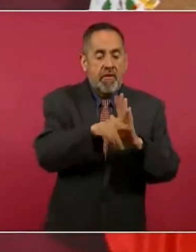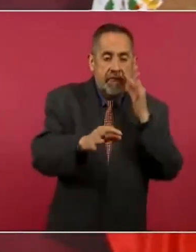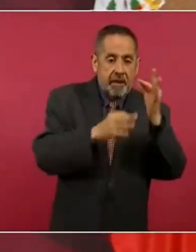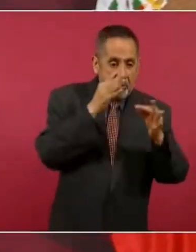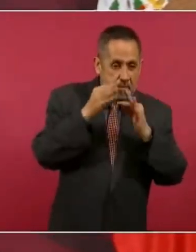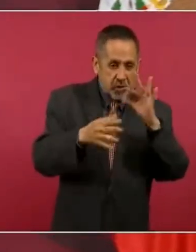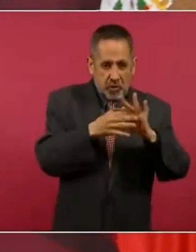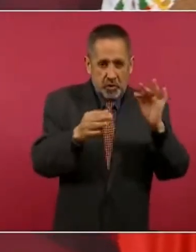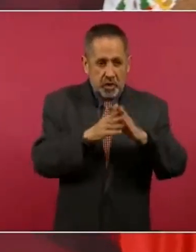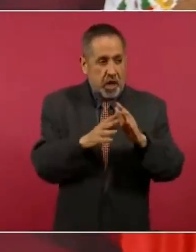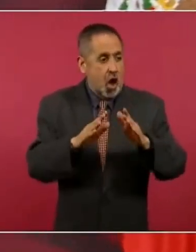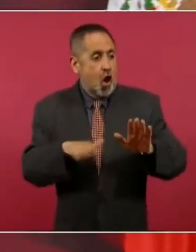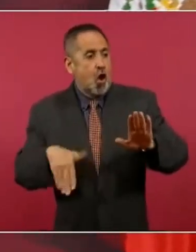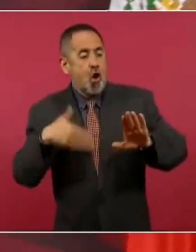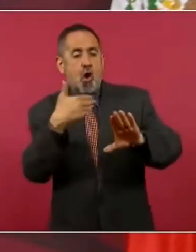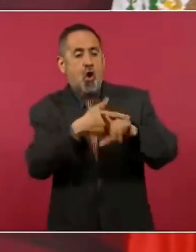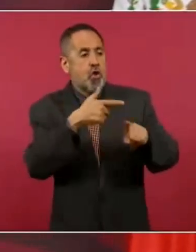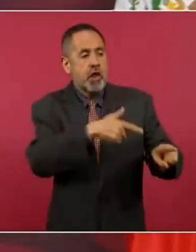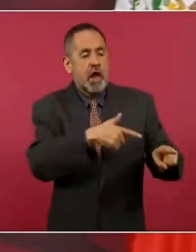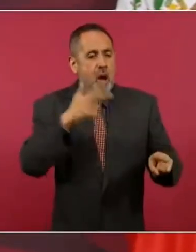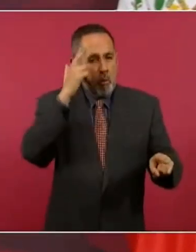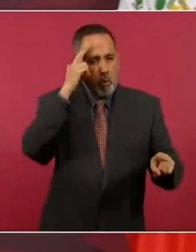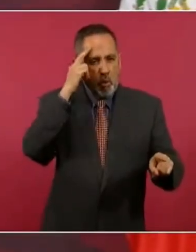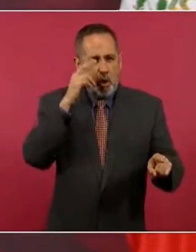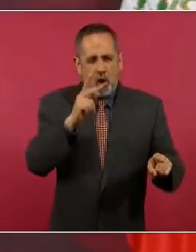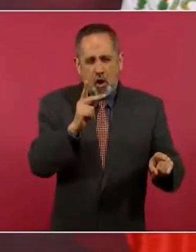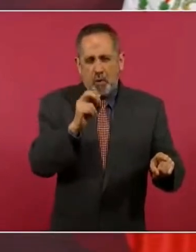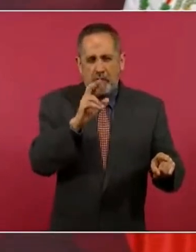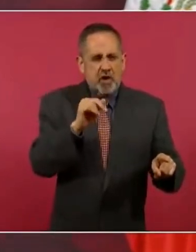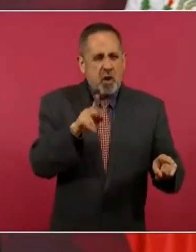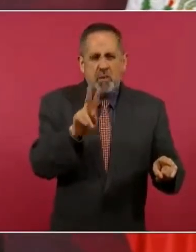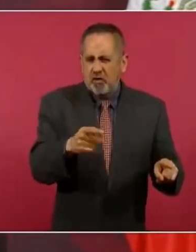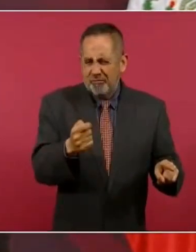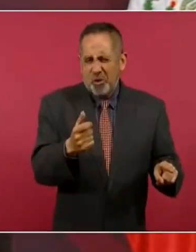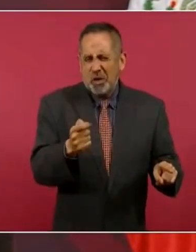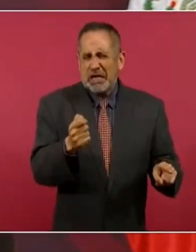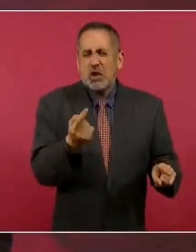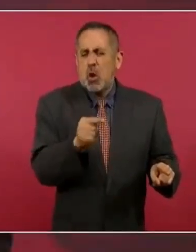pero muy pocos